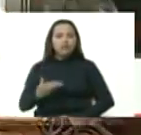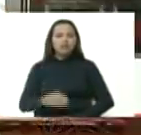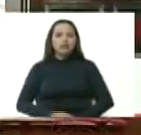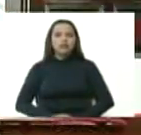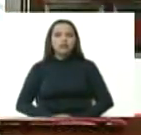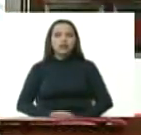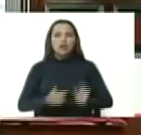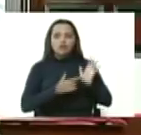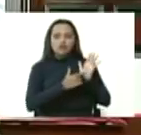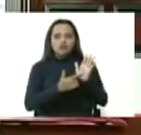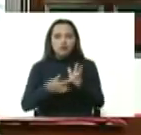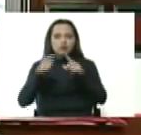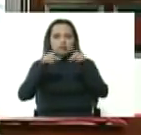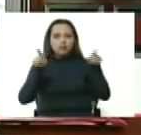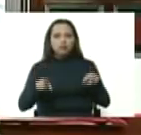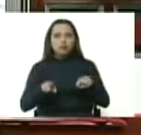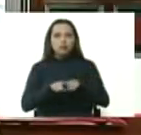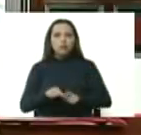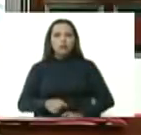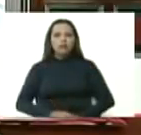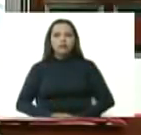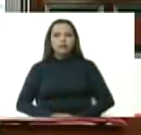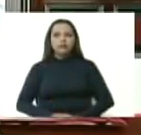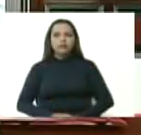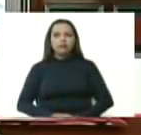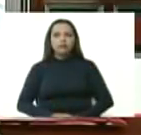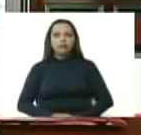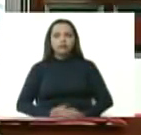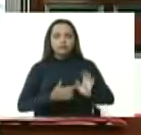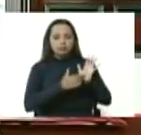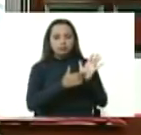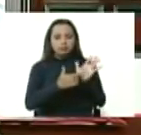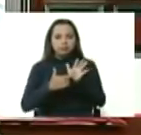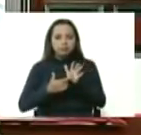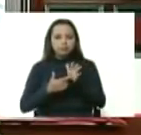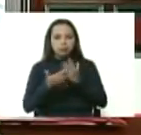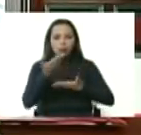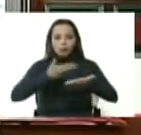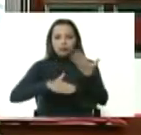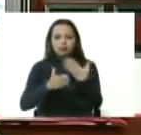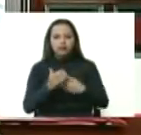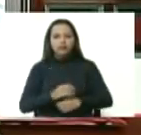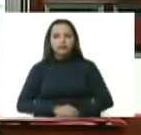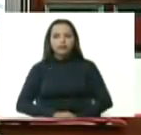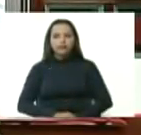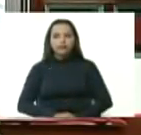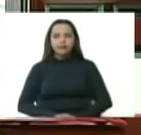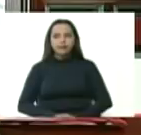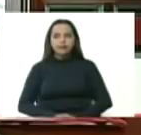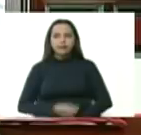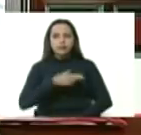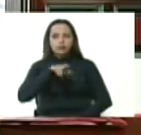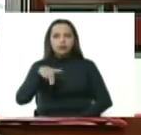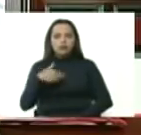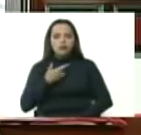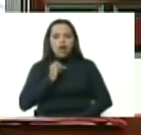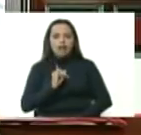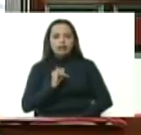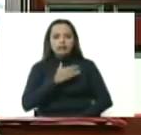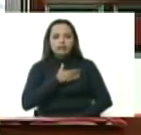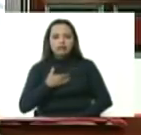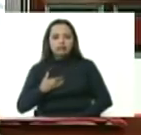muestro este cuadro, socializo este cuadro, fíjense ustedes, nos estamos planteando cultivar